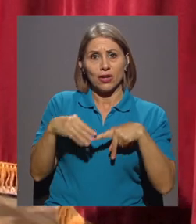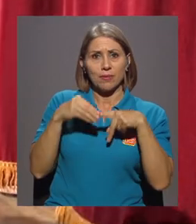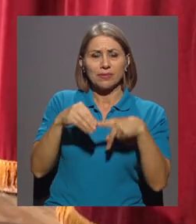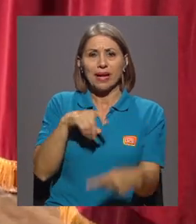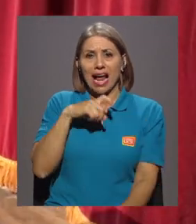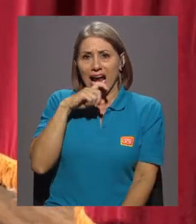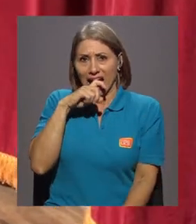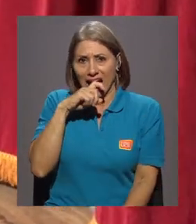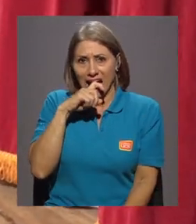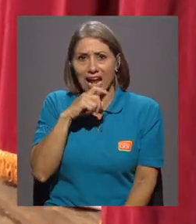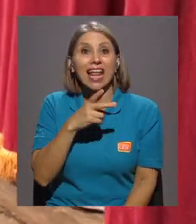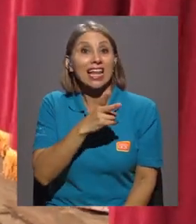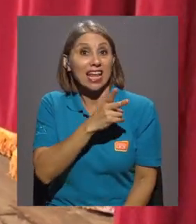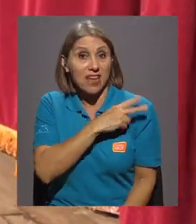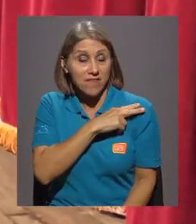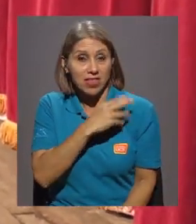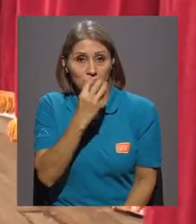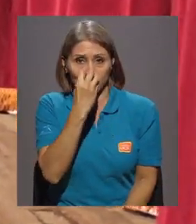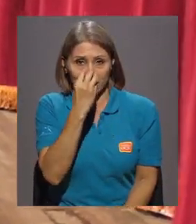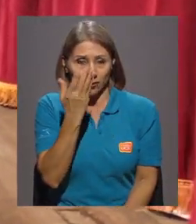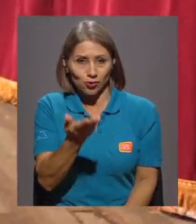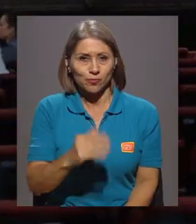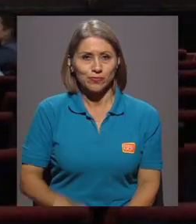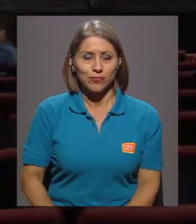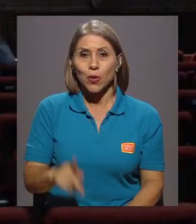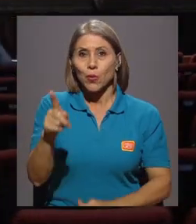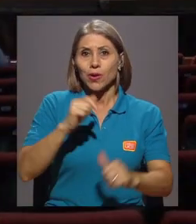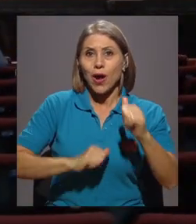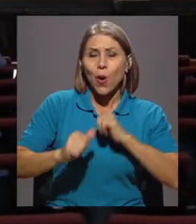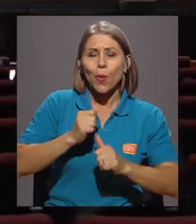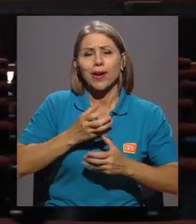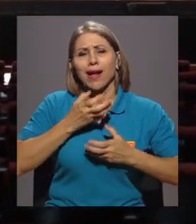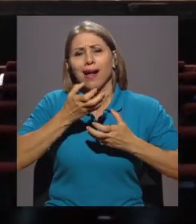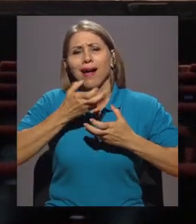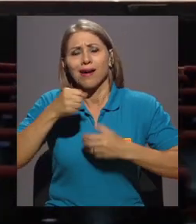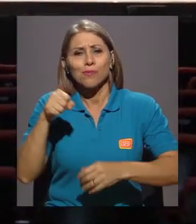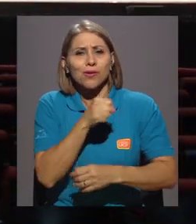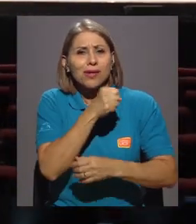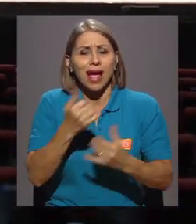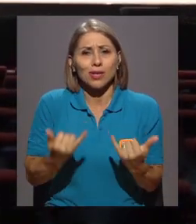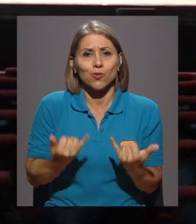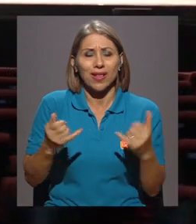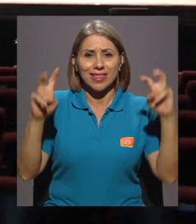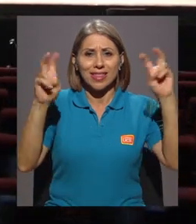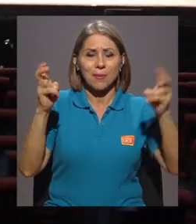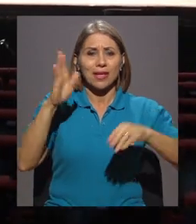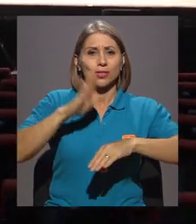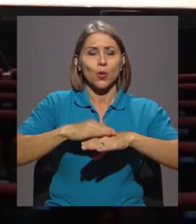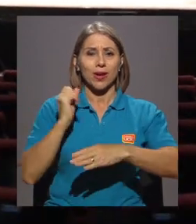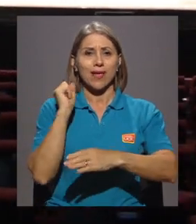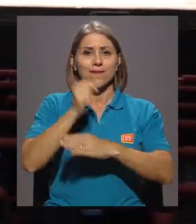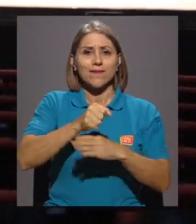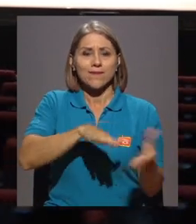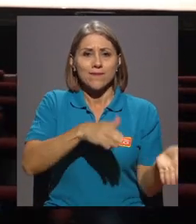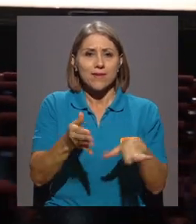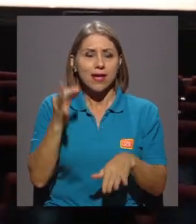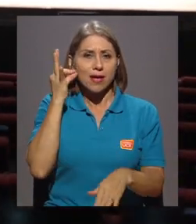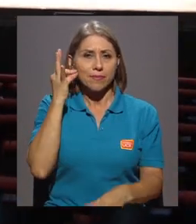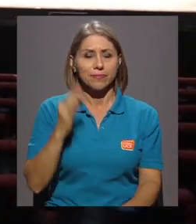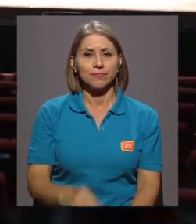personaje principal, el jefe de los payasos. Una obra muy actual en su temática sobre femicidio. por ver